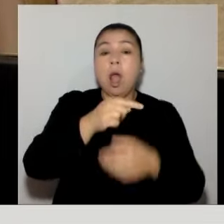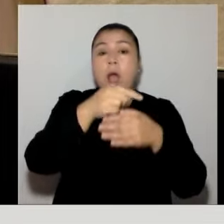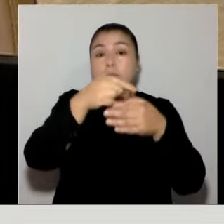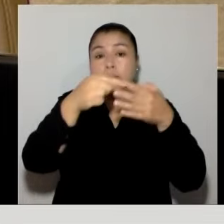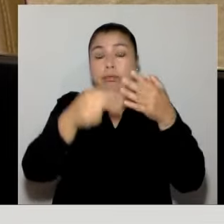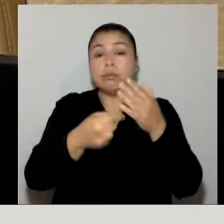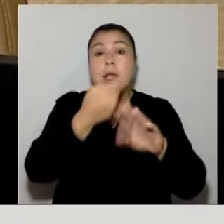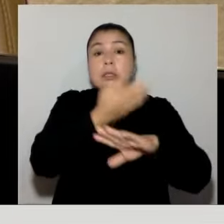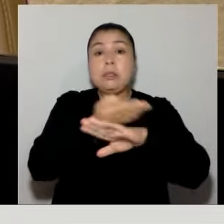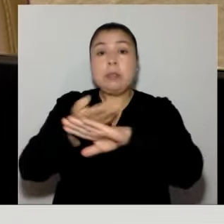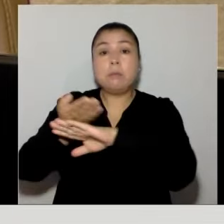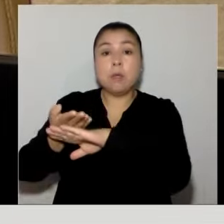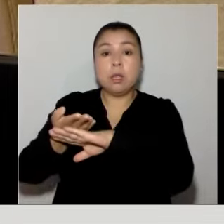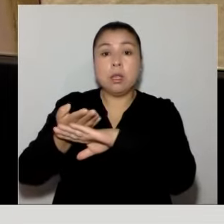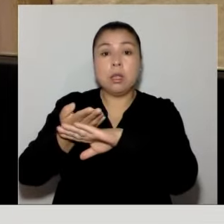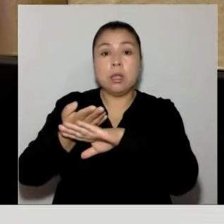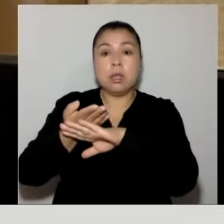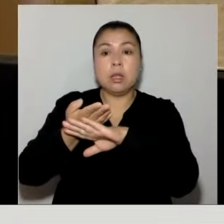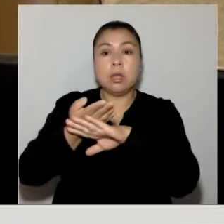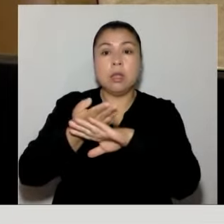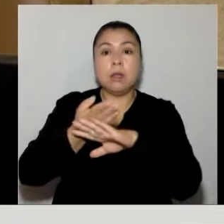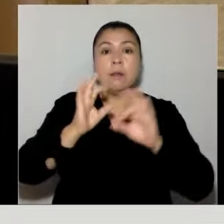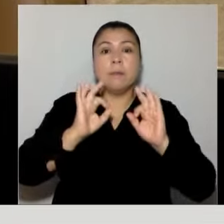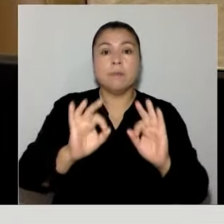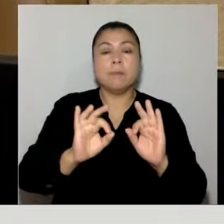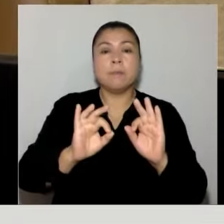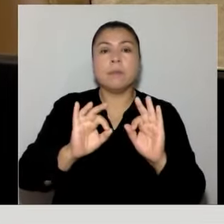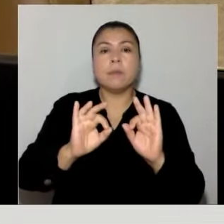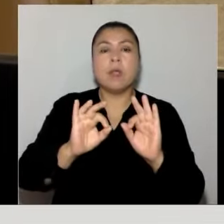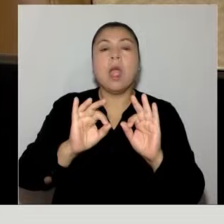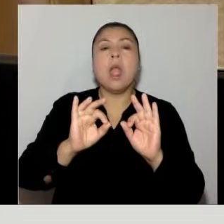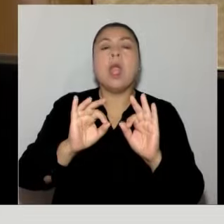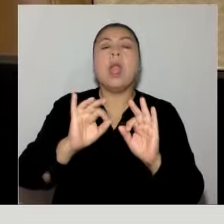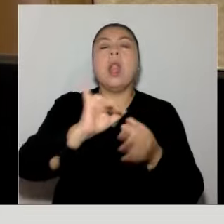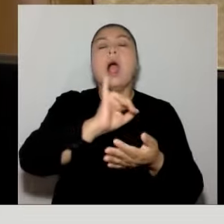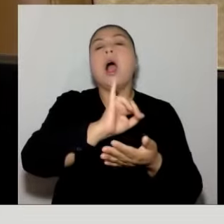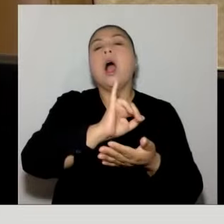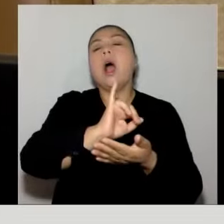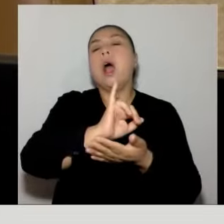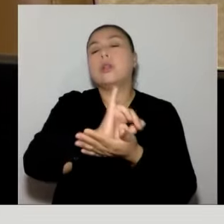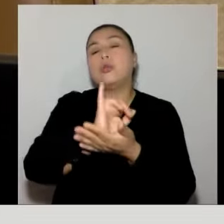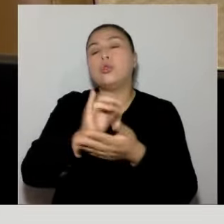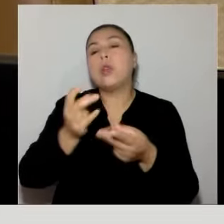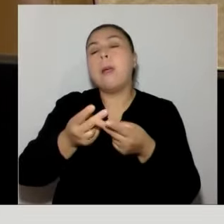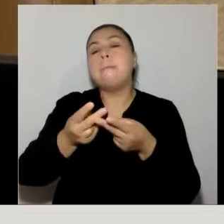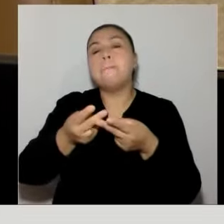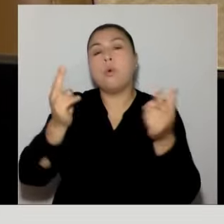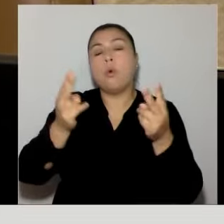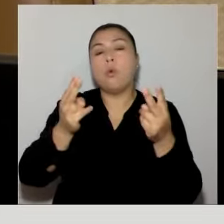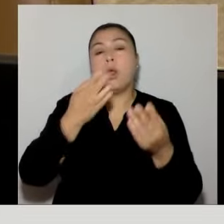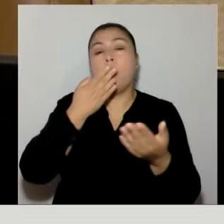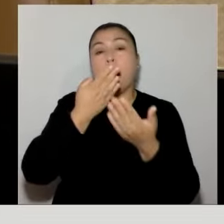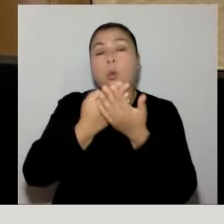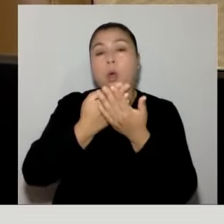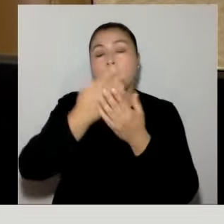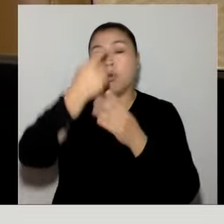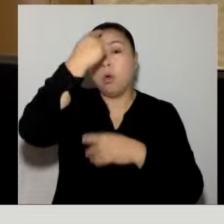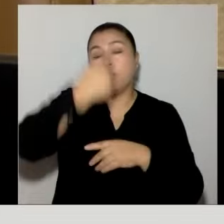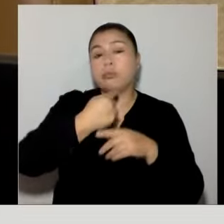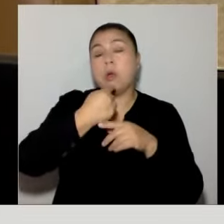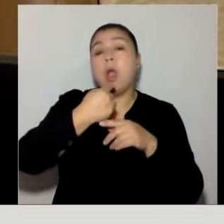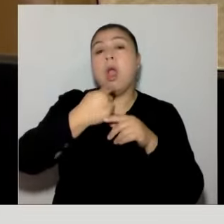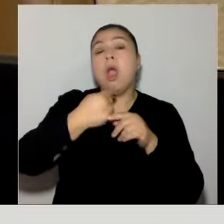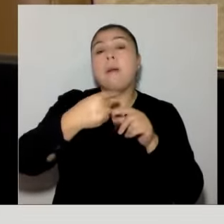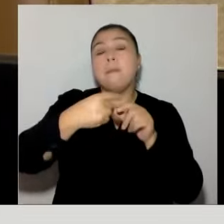se hacen desde incluso el mundo público. Por lo tanto, acá el Consejo de Monumentos Nacionales, cuando se demora en contestar un caso